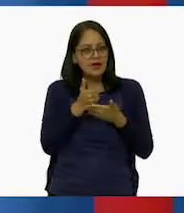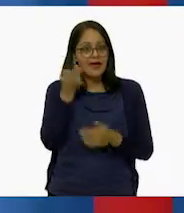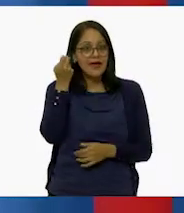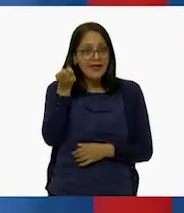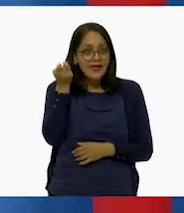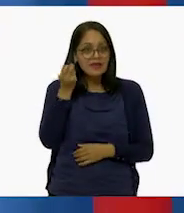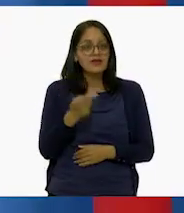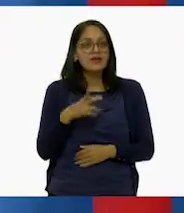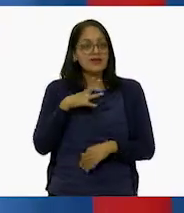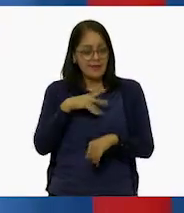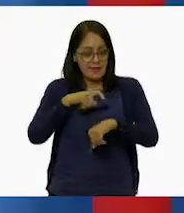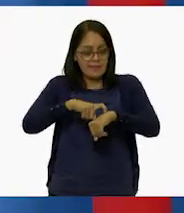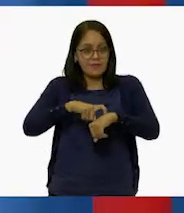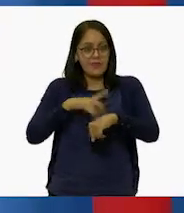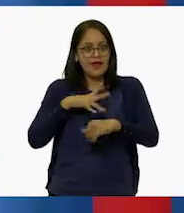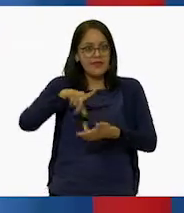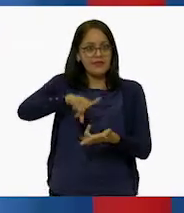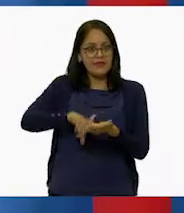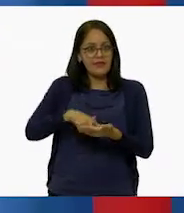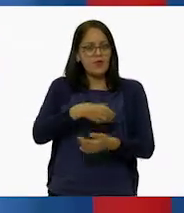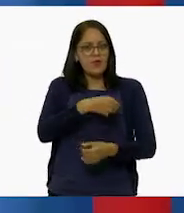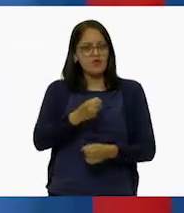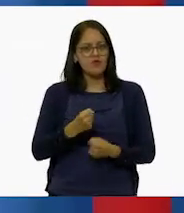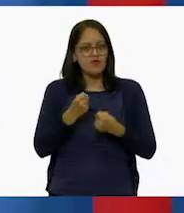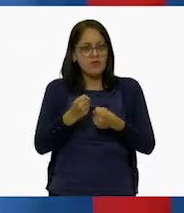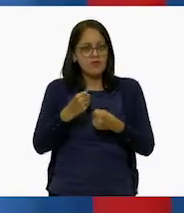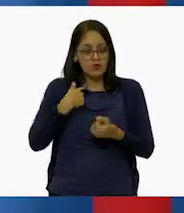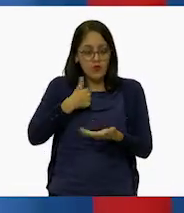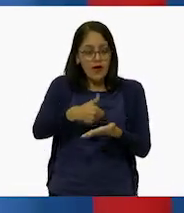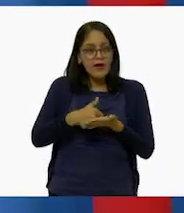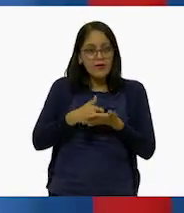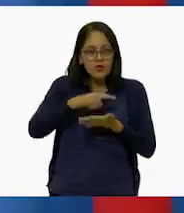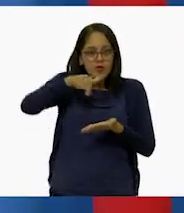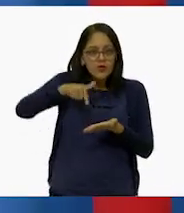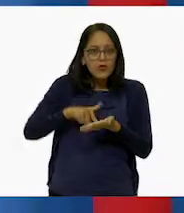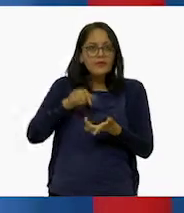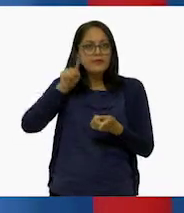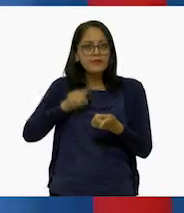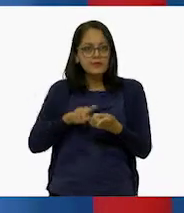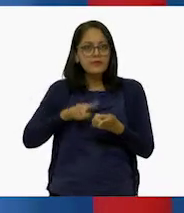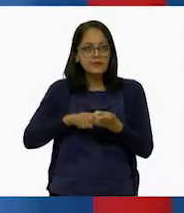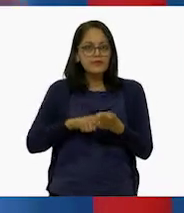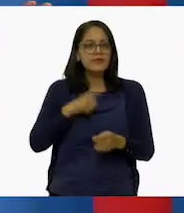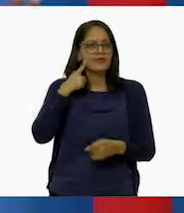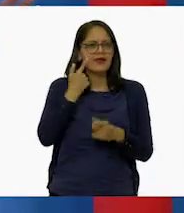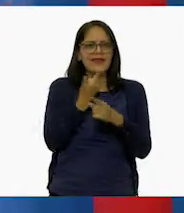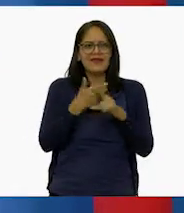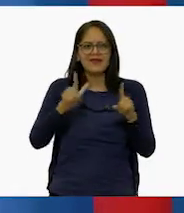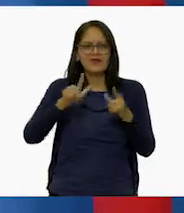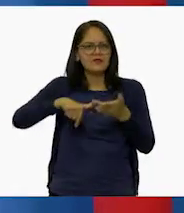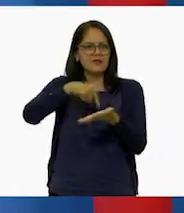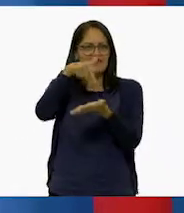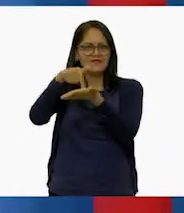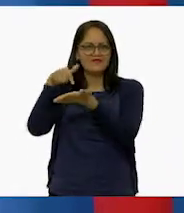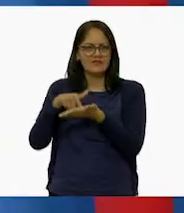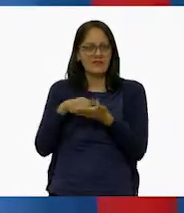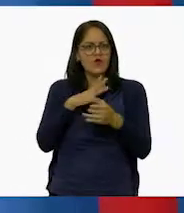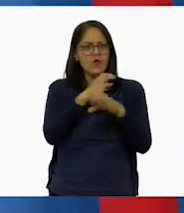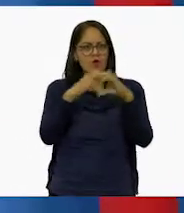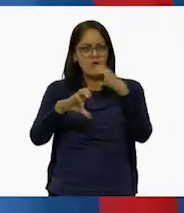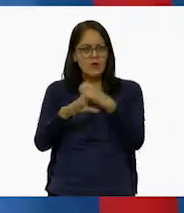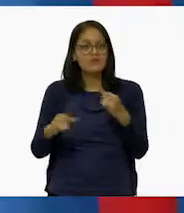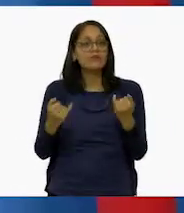Tiene un superpoder. La localización que nos ayuda a conocer la posición de cualquier lugar, objeto